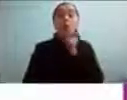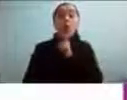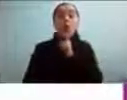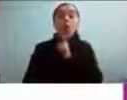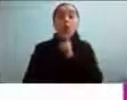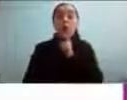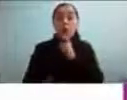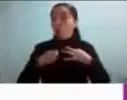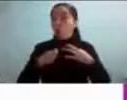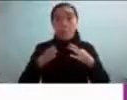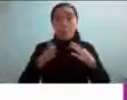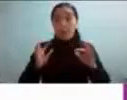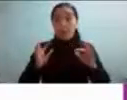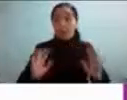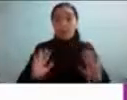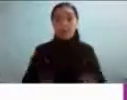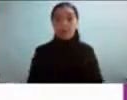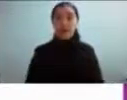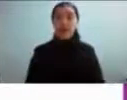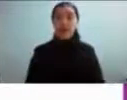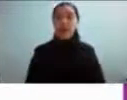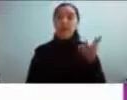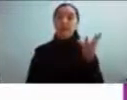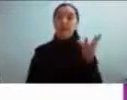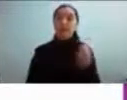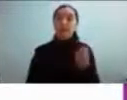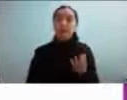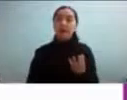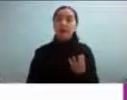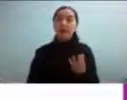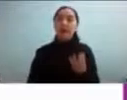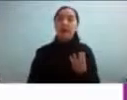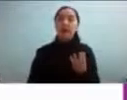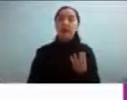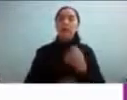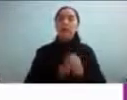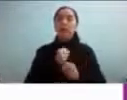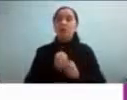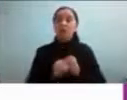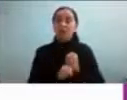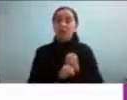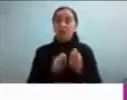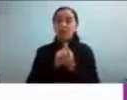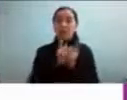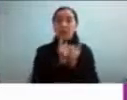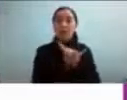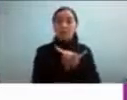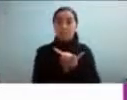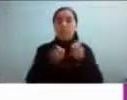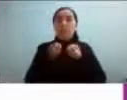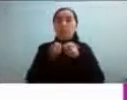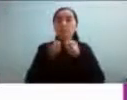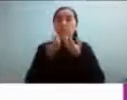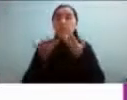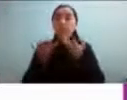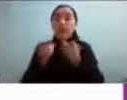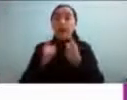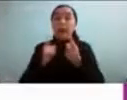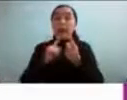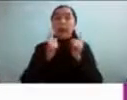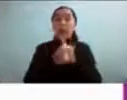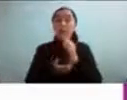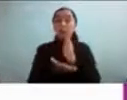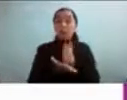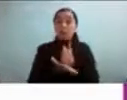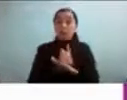Hasta que a los 14 años hubo como un cambio y yo pasé a estar más volcada al exterior, me cambié de colegio, entonces eso fue como un